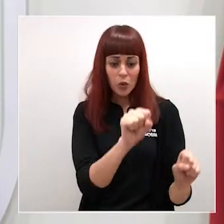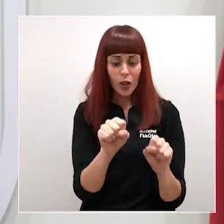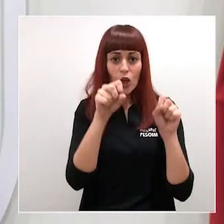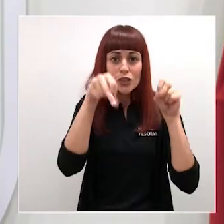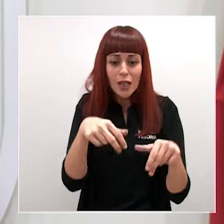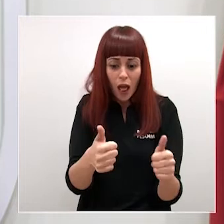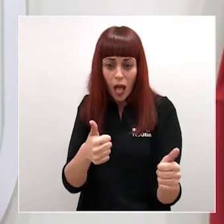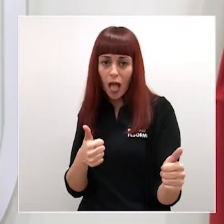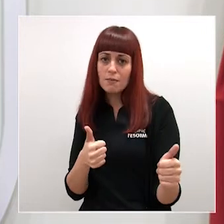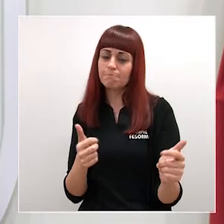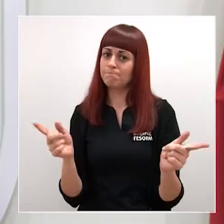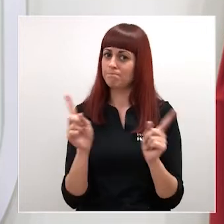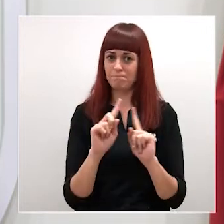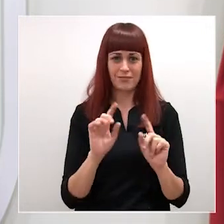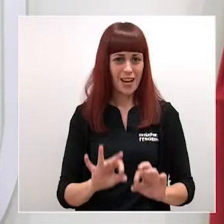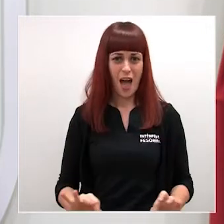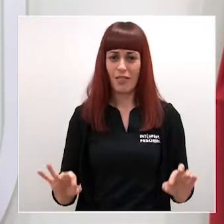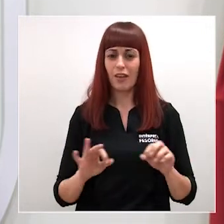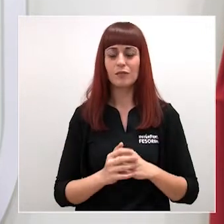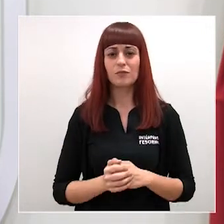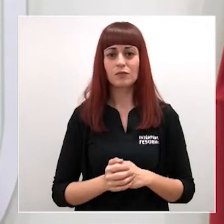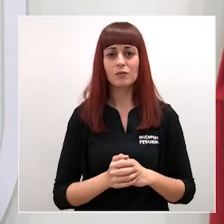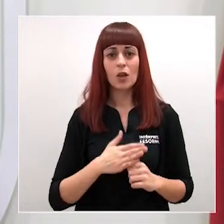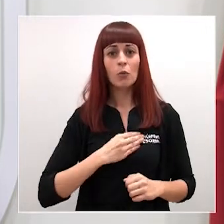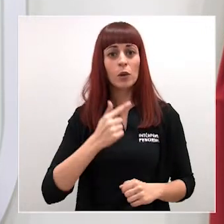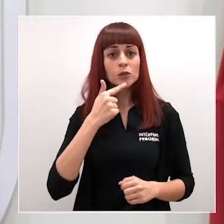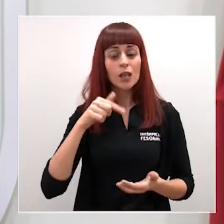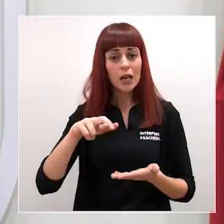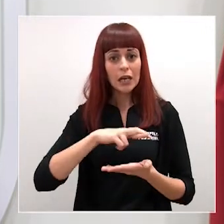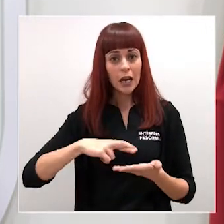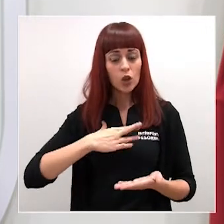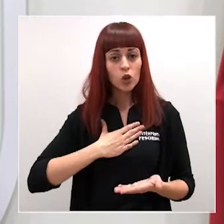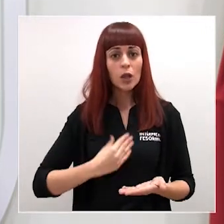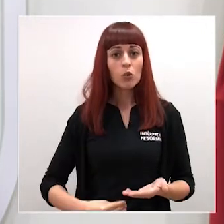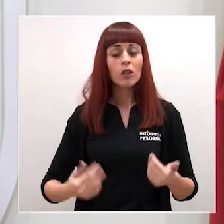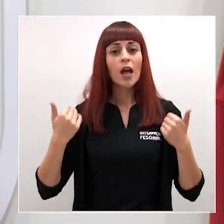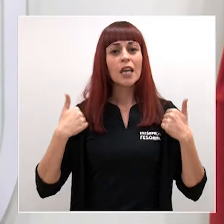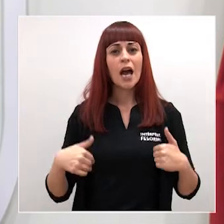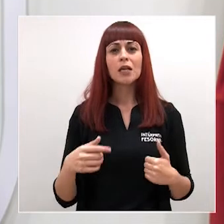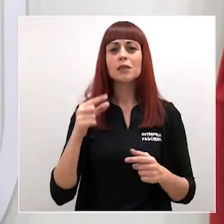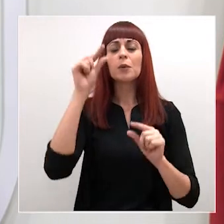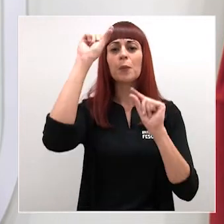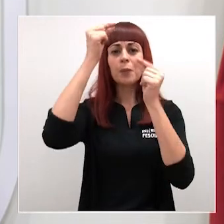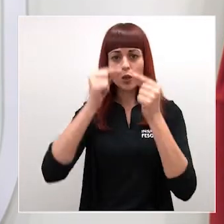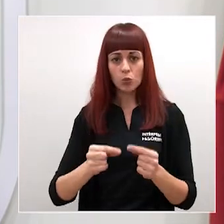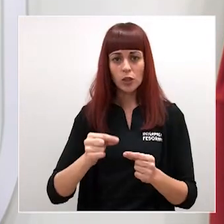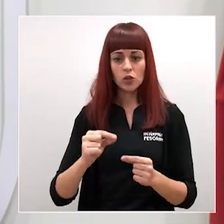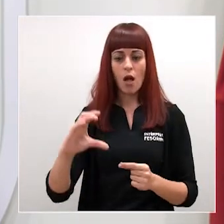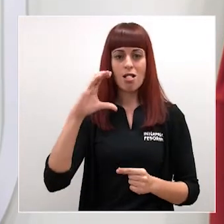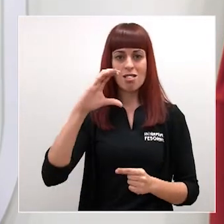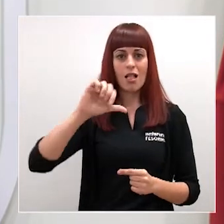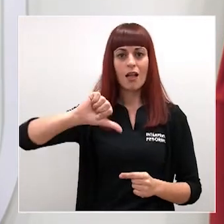Con este objetivo podemos celebrar que la región de Murcia cuenta ya con unos presupuestos aprobados